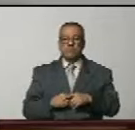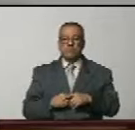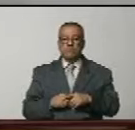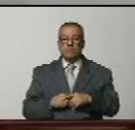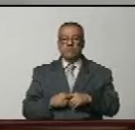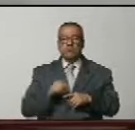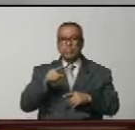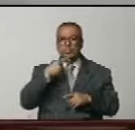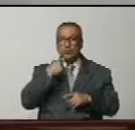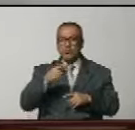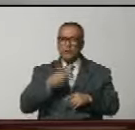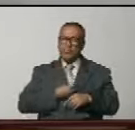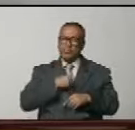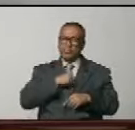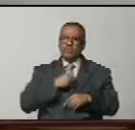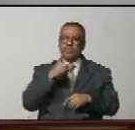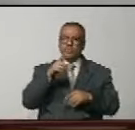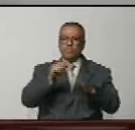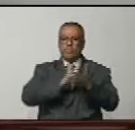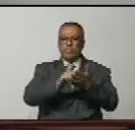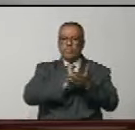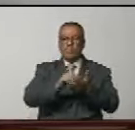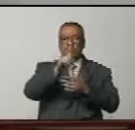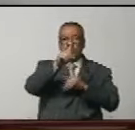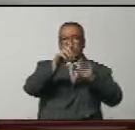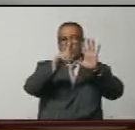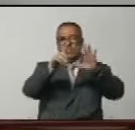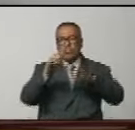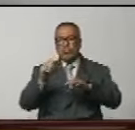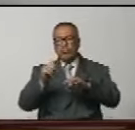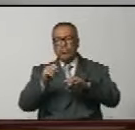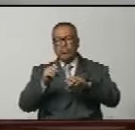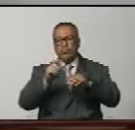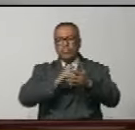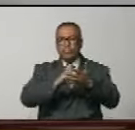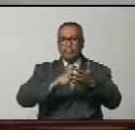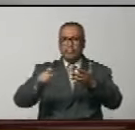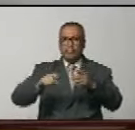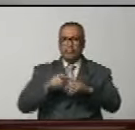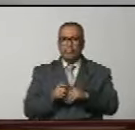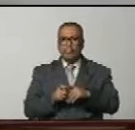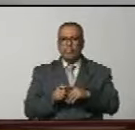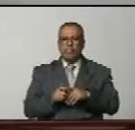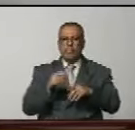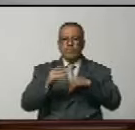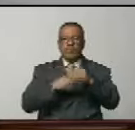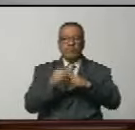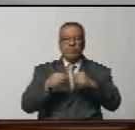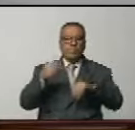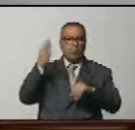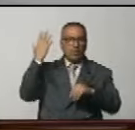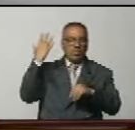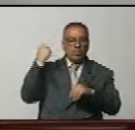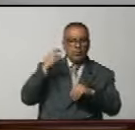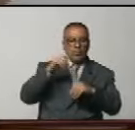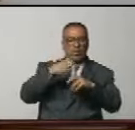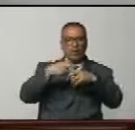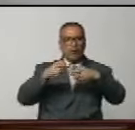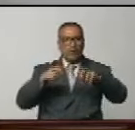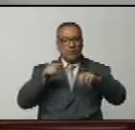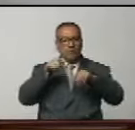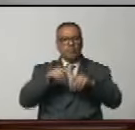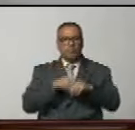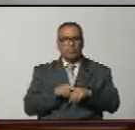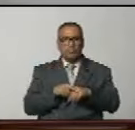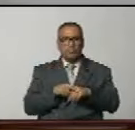está bien pero tengo una duda el artículo 160 se mantiene redactado como estaba antes de la enmienda y